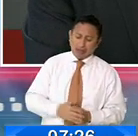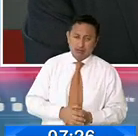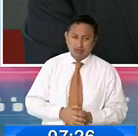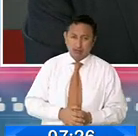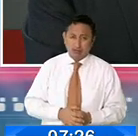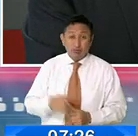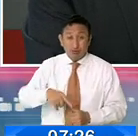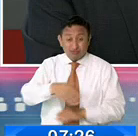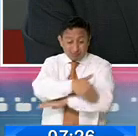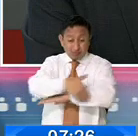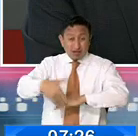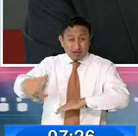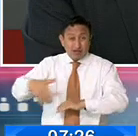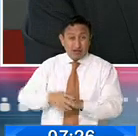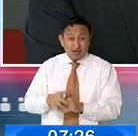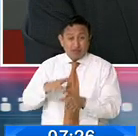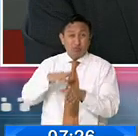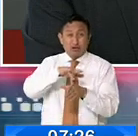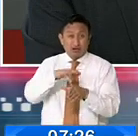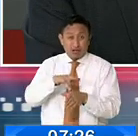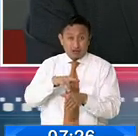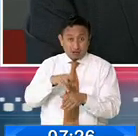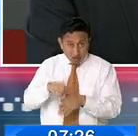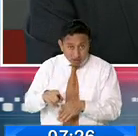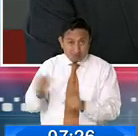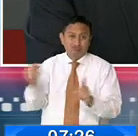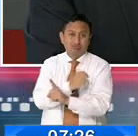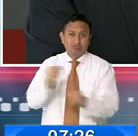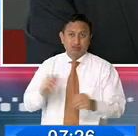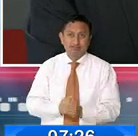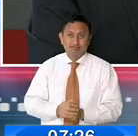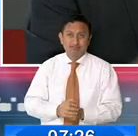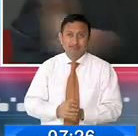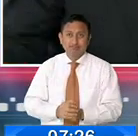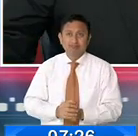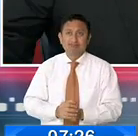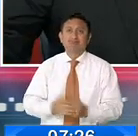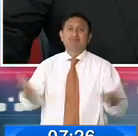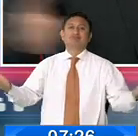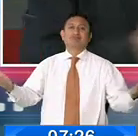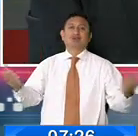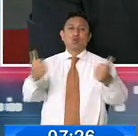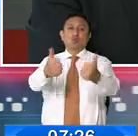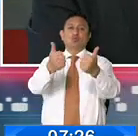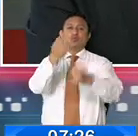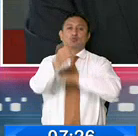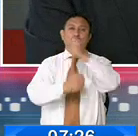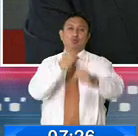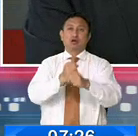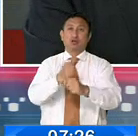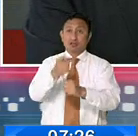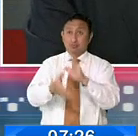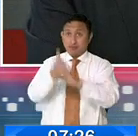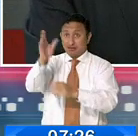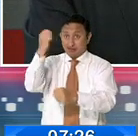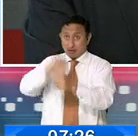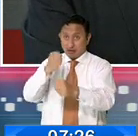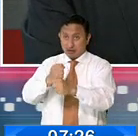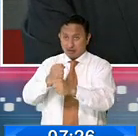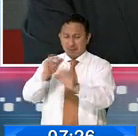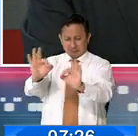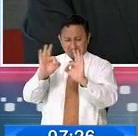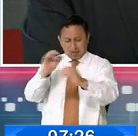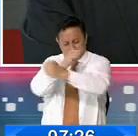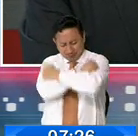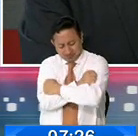porque tenerles en la calle en esa división de riesgo es un maltrato. Señora viceministra, que el año sea bueno, sé que hoy tiene trabajo, pero vale